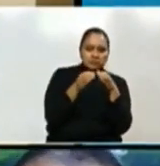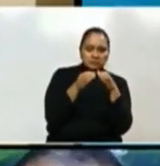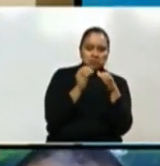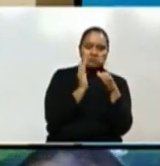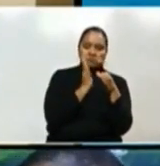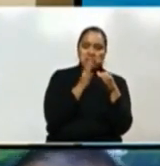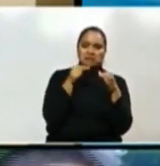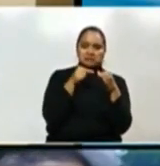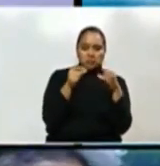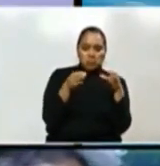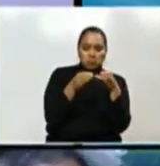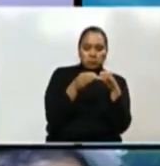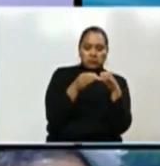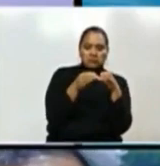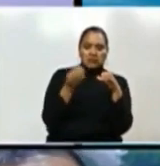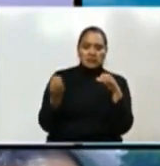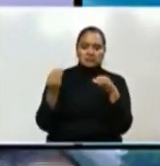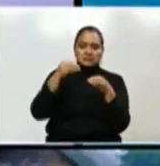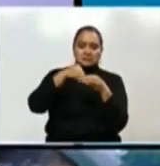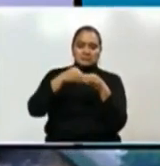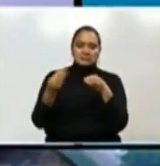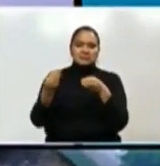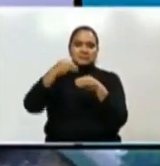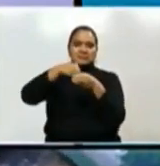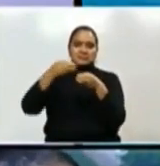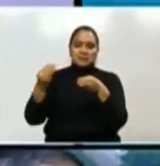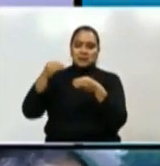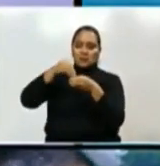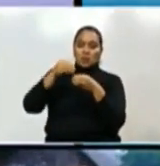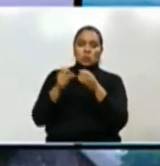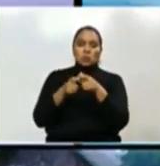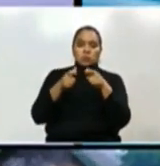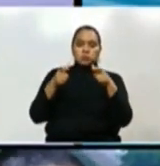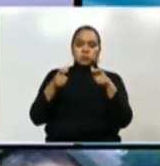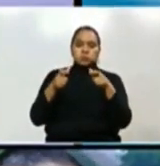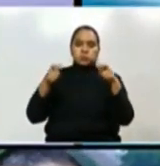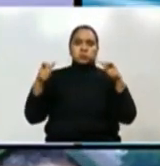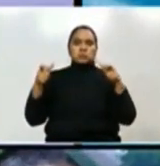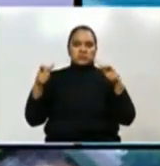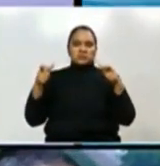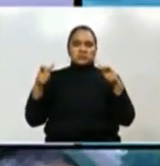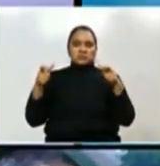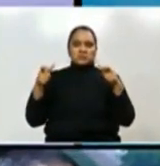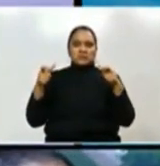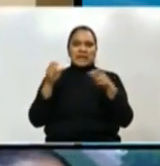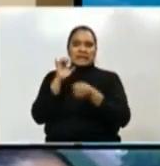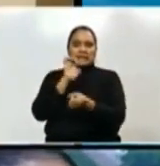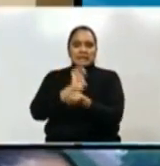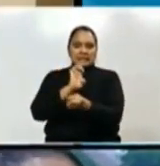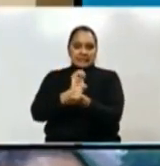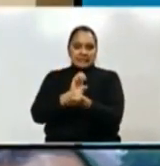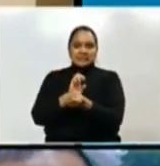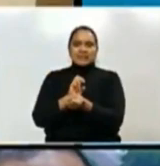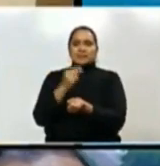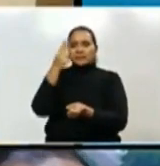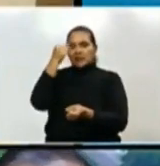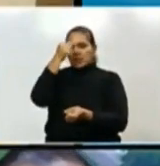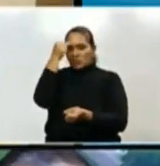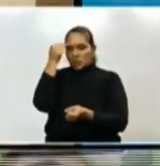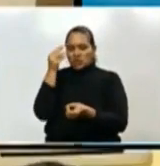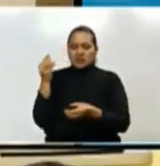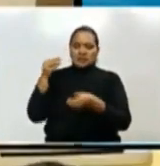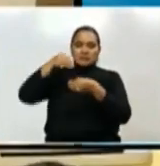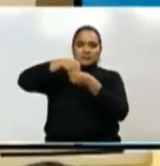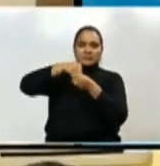ya estaba formada, hemos incorporado a otros sectores, como es la confraternidad de doctores evangélicos y la iglesia